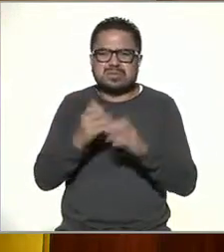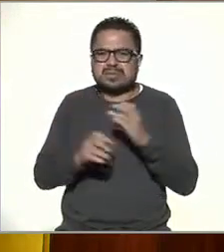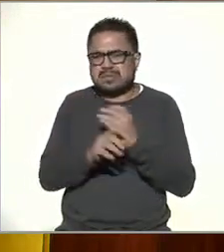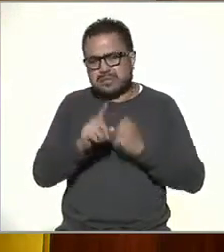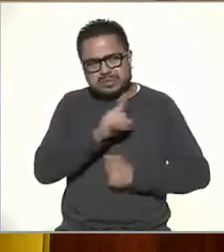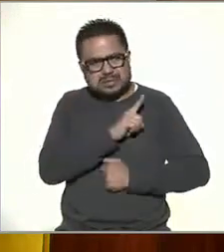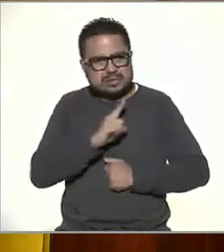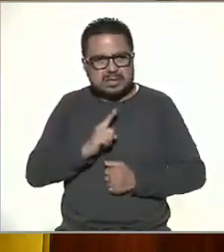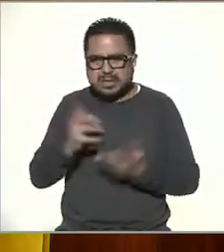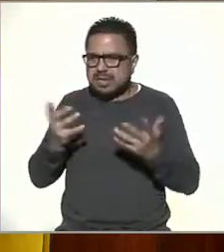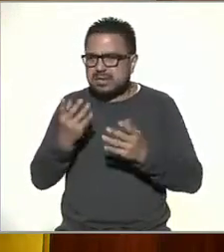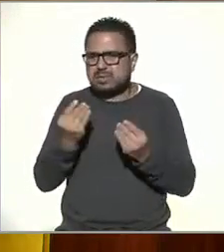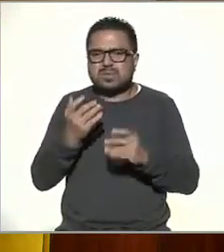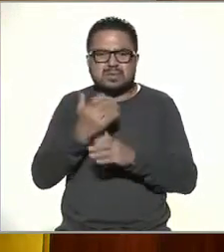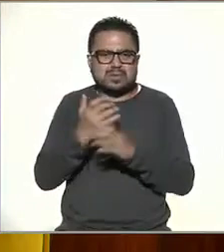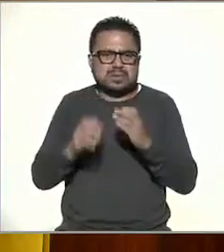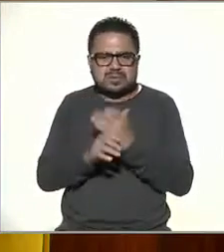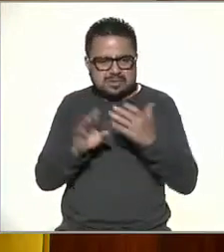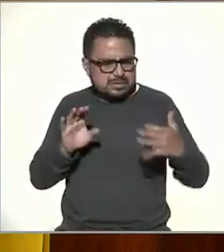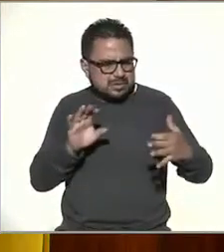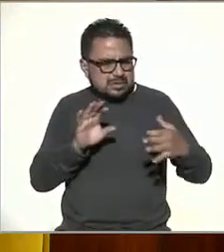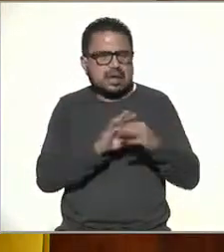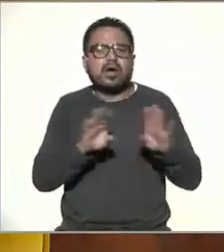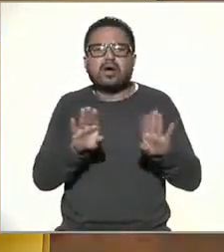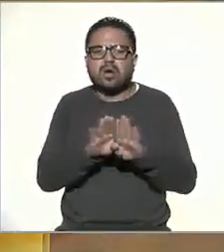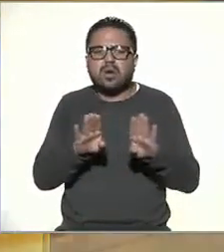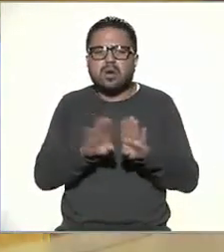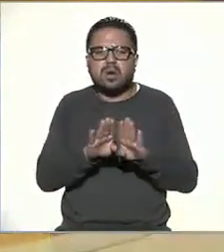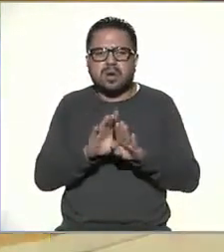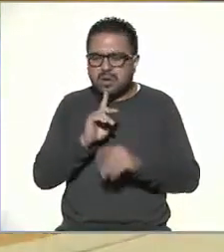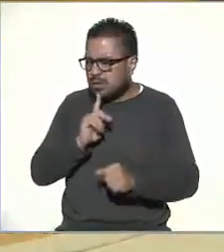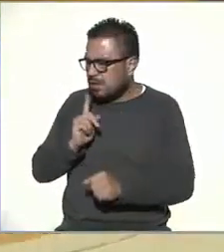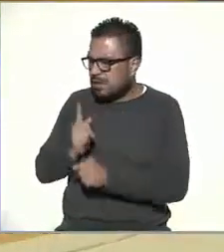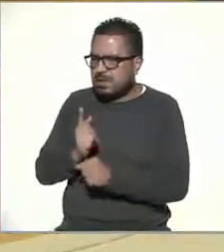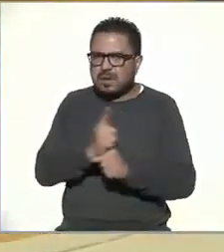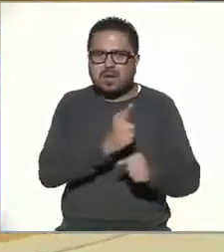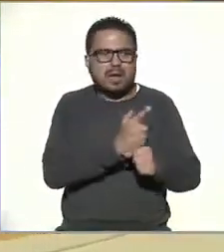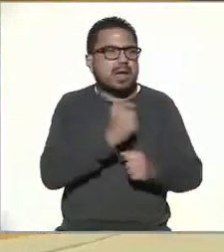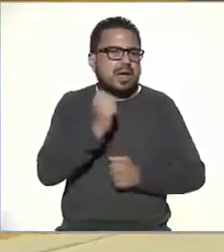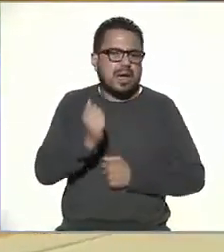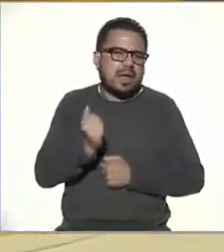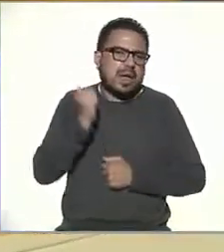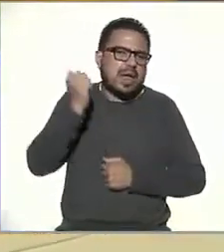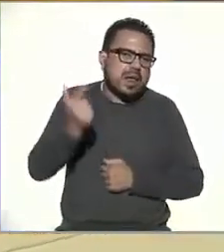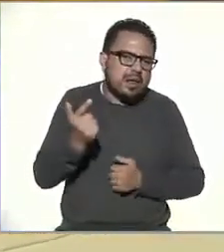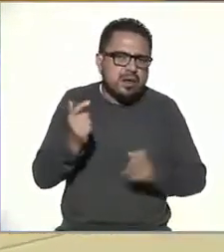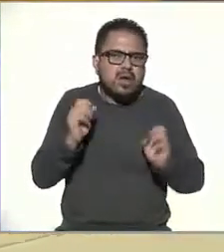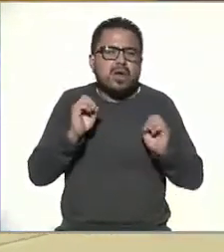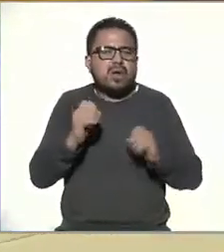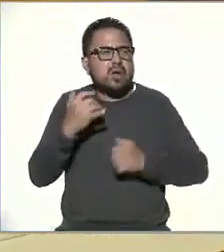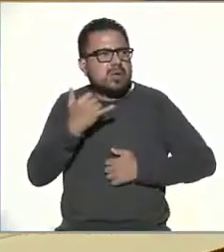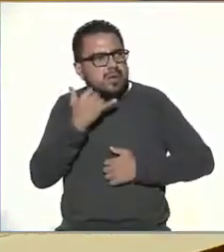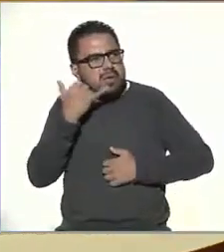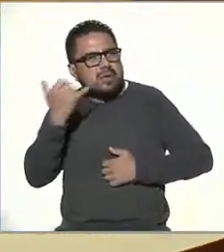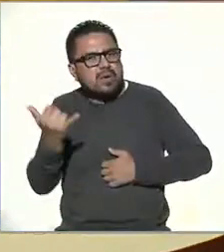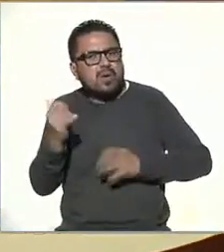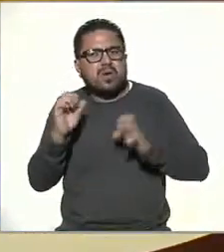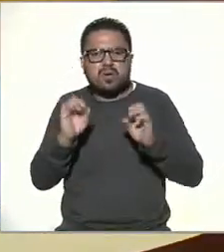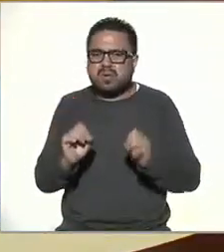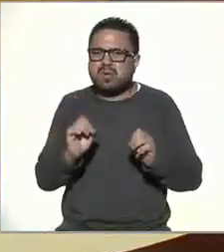que hacer muchas cosas al respecto de cómo tanto identificar algo o una llamada o